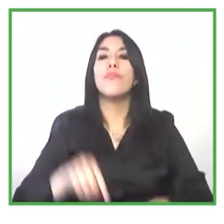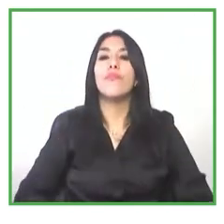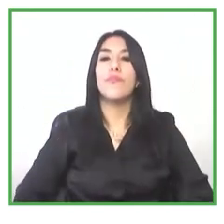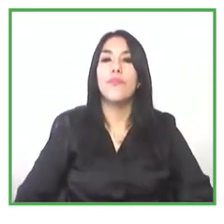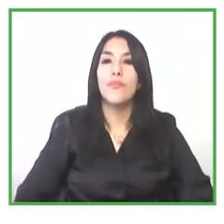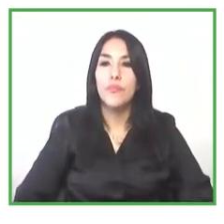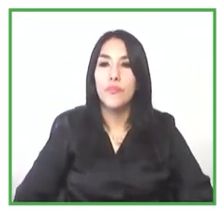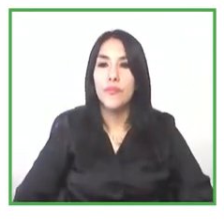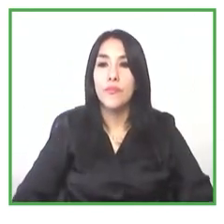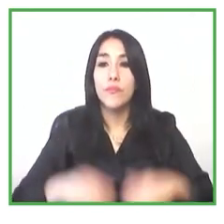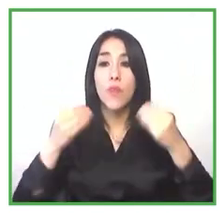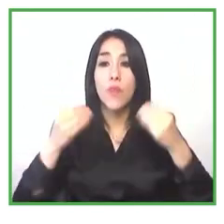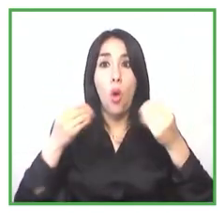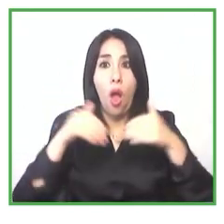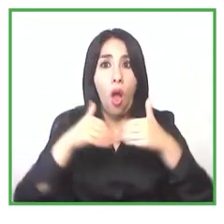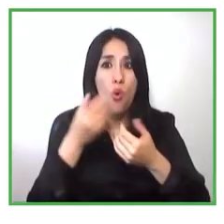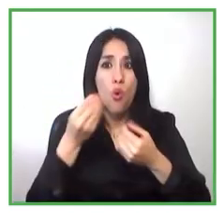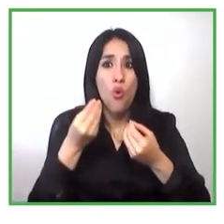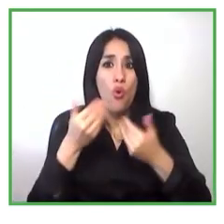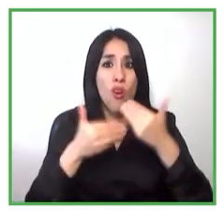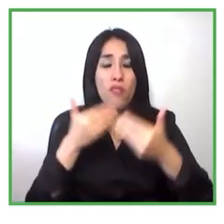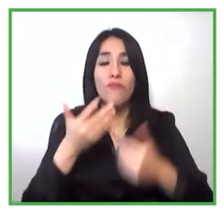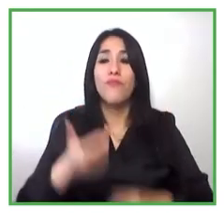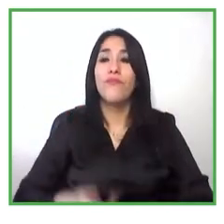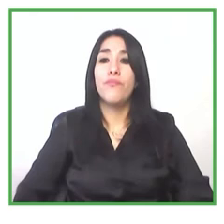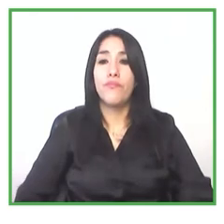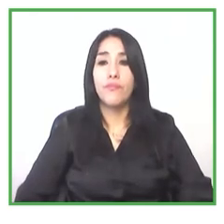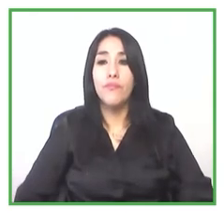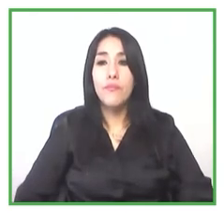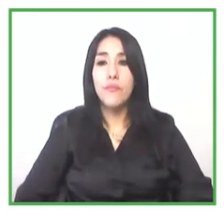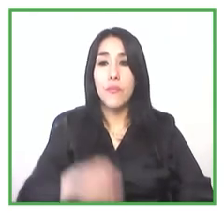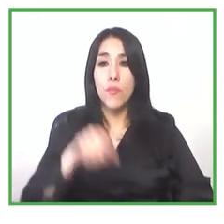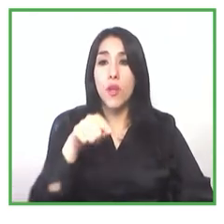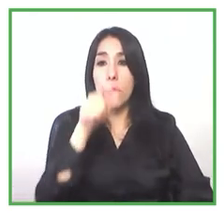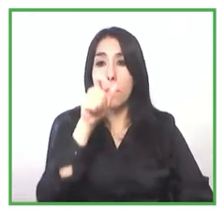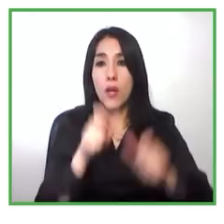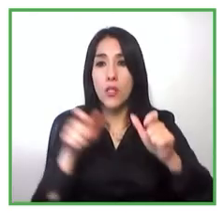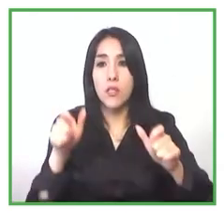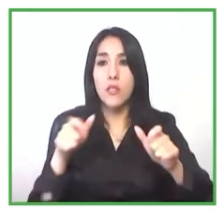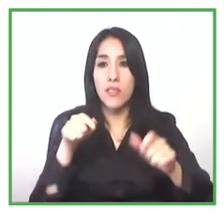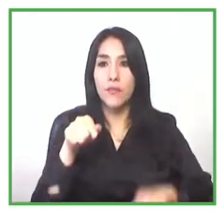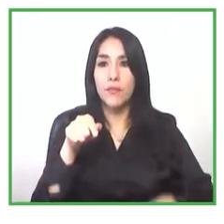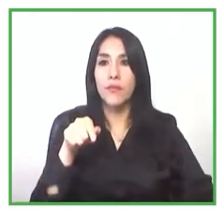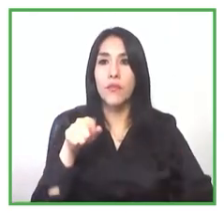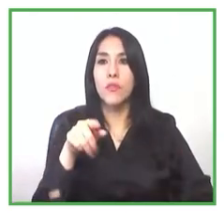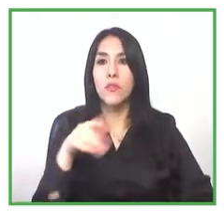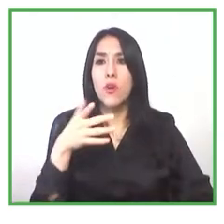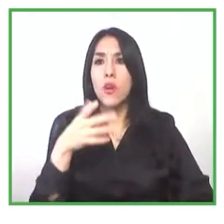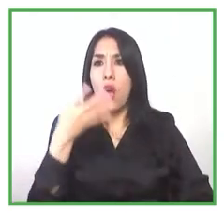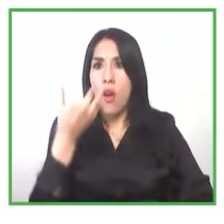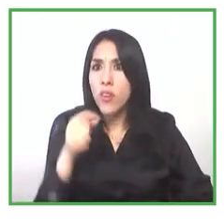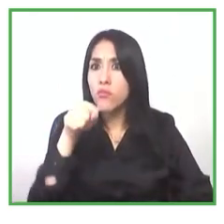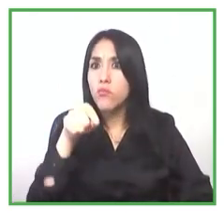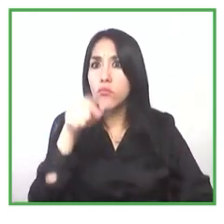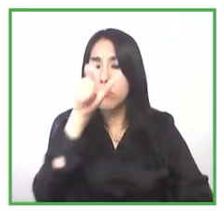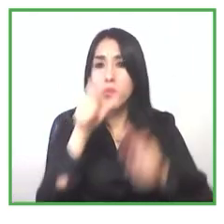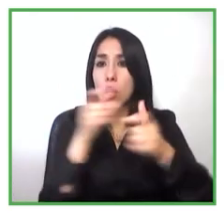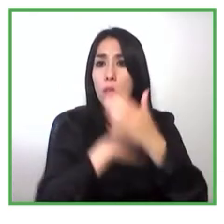estas personas que tienen capacidad donde de una forma beneficiosa